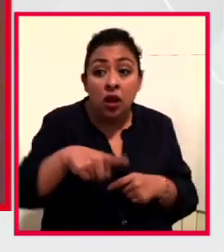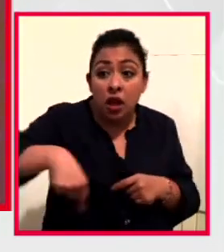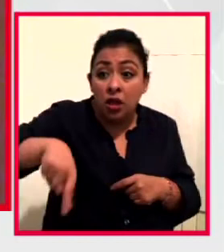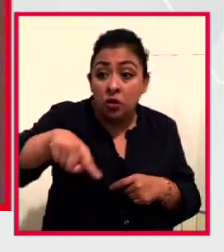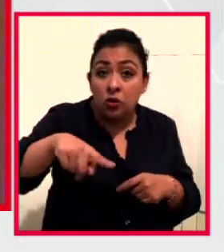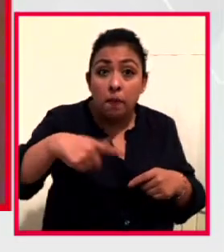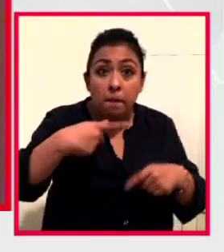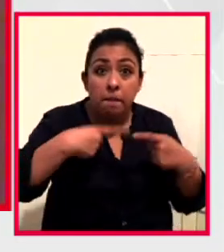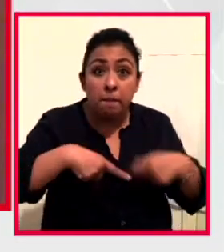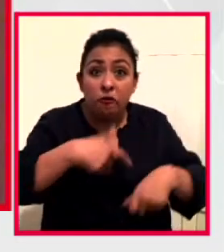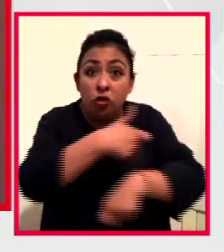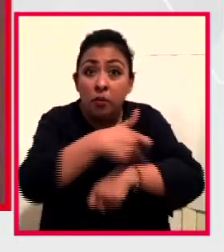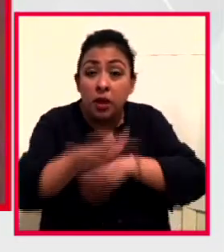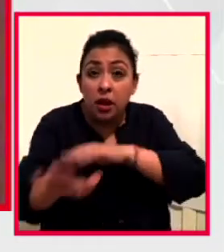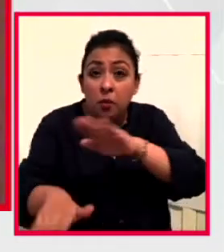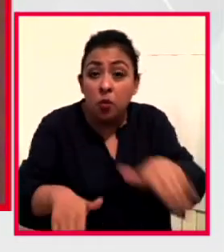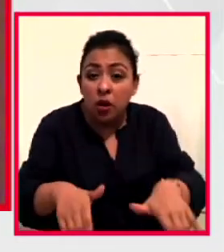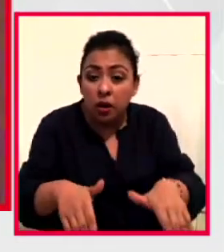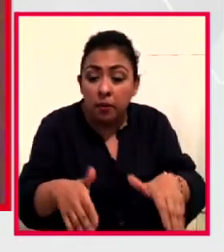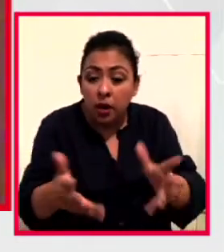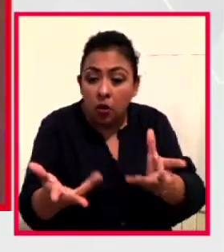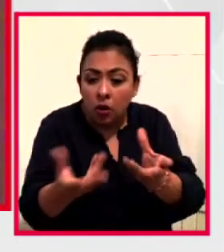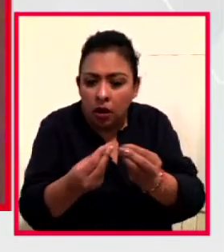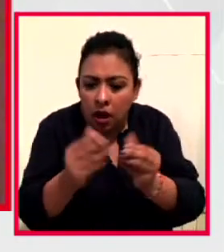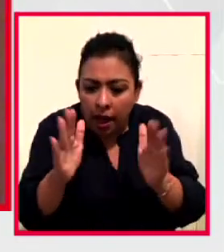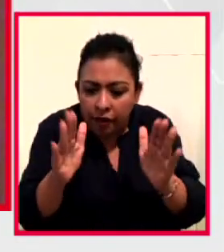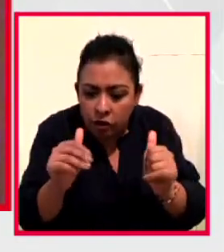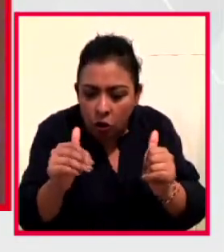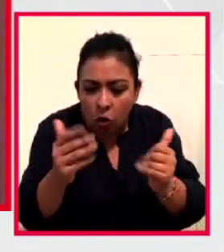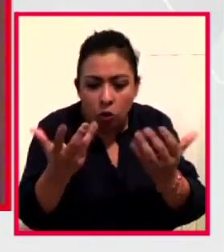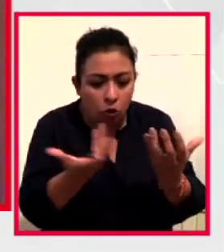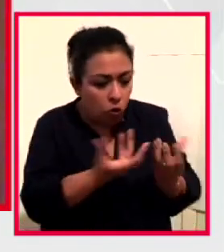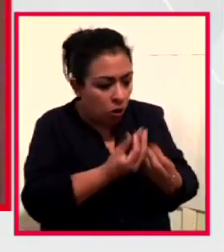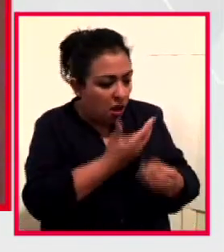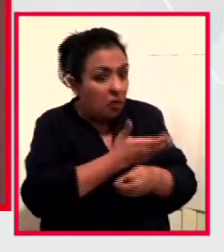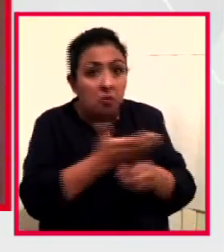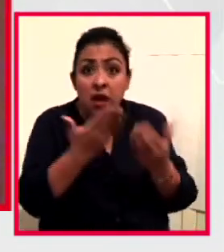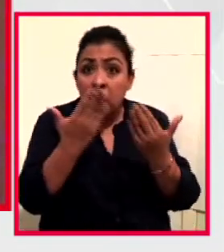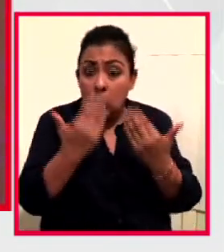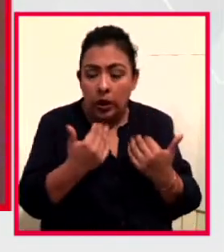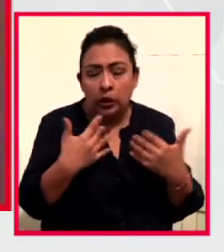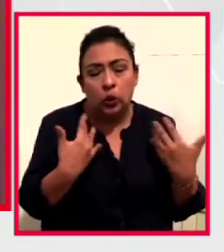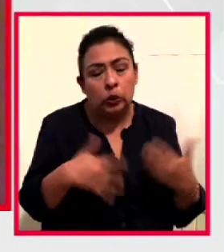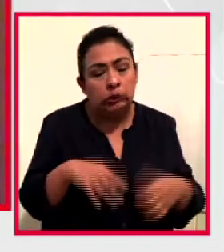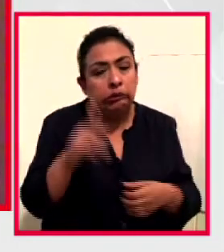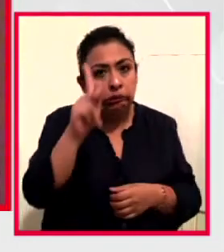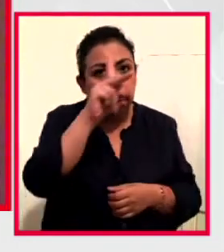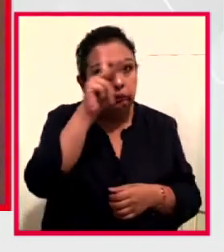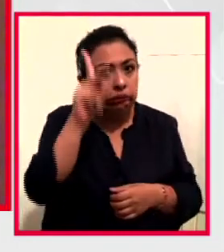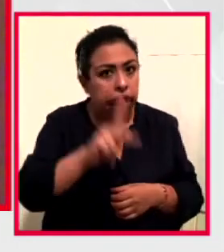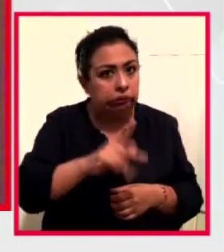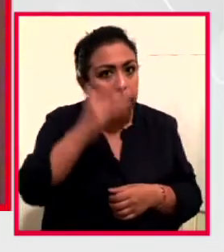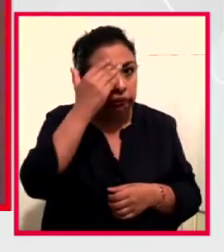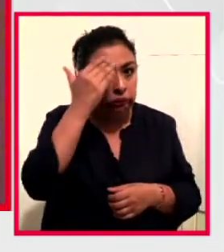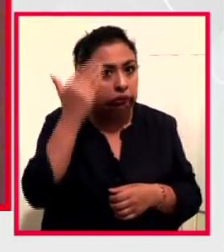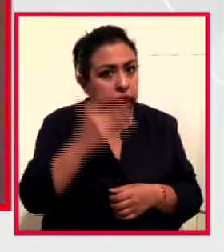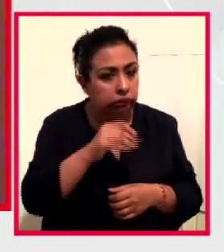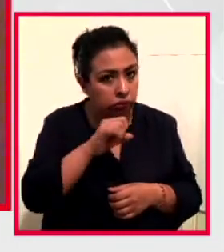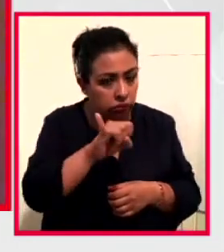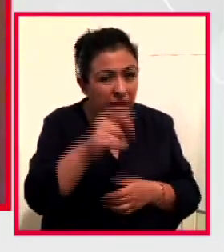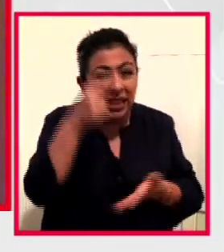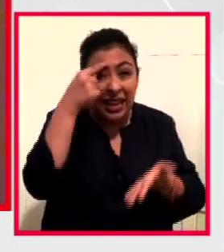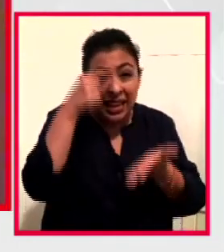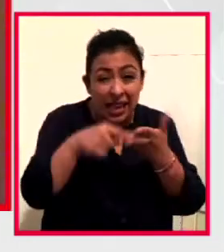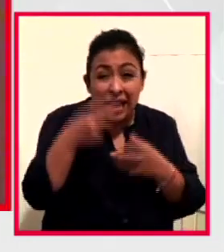sus familiares sin poder tener esas despedidas y ese acompañamiento, ¿no? Entonces, yo creo que esto nos podría, como a